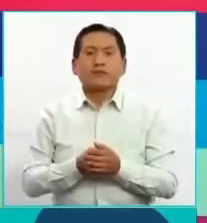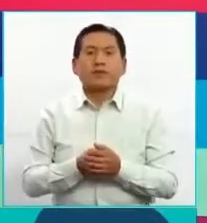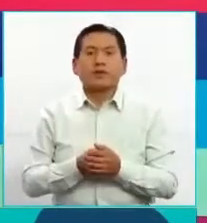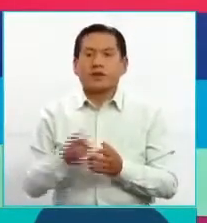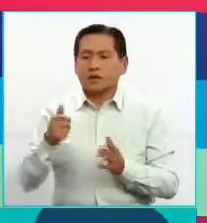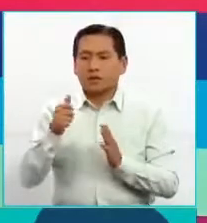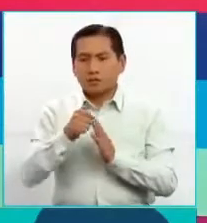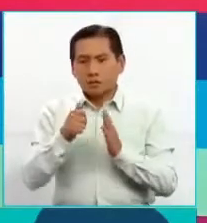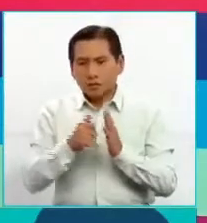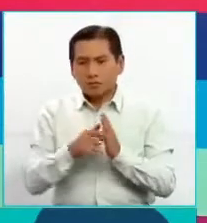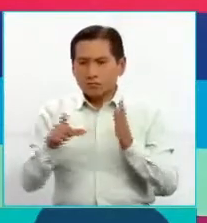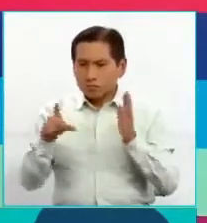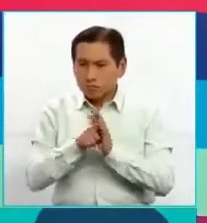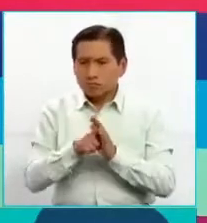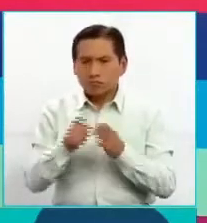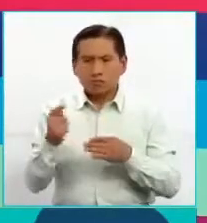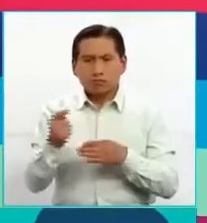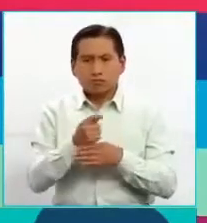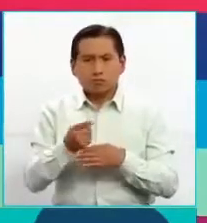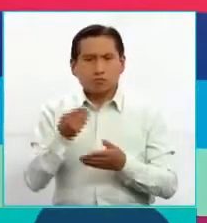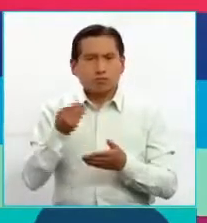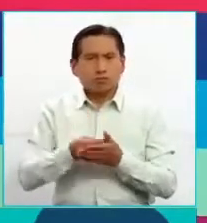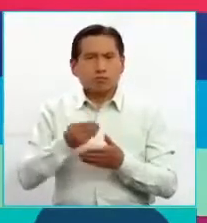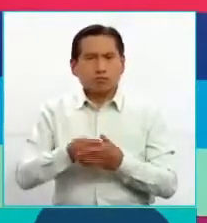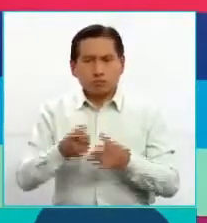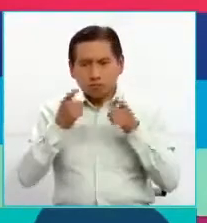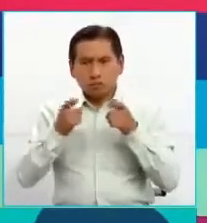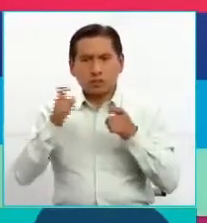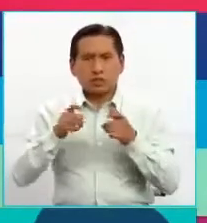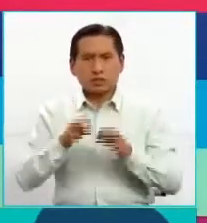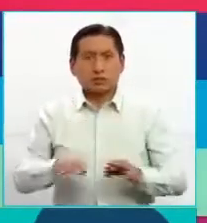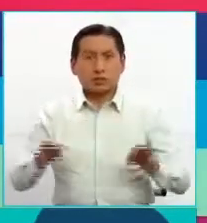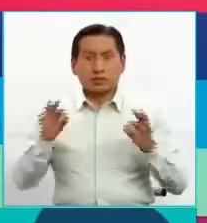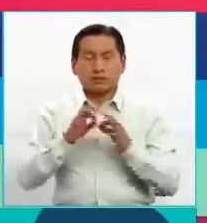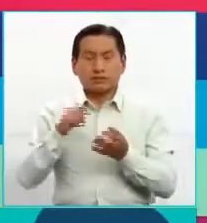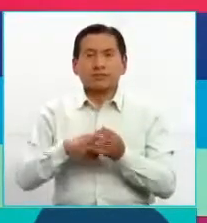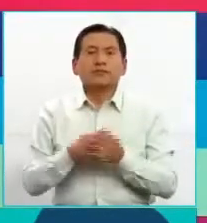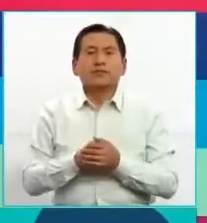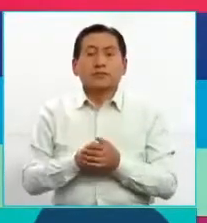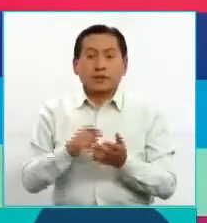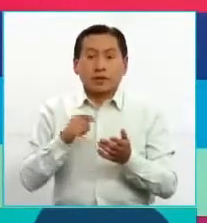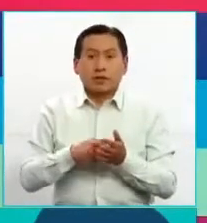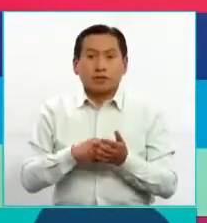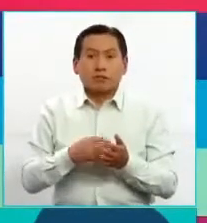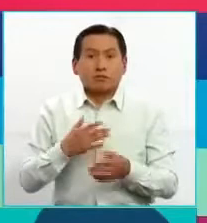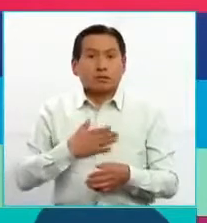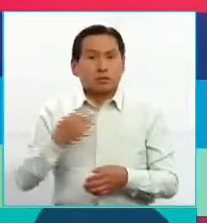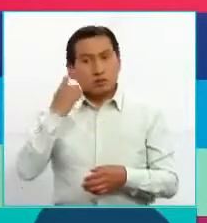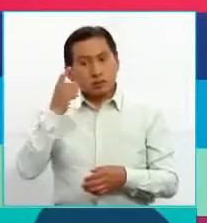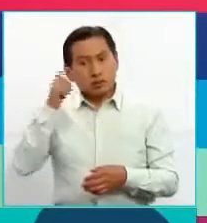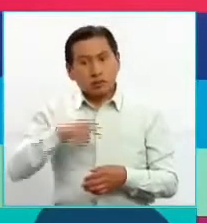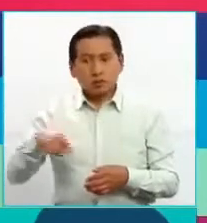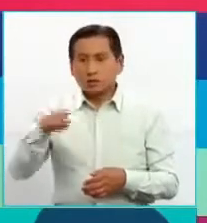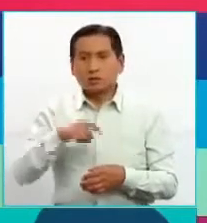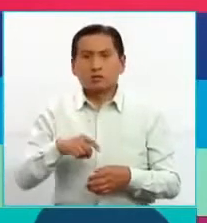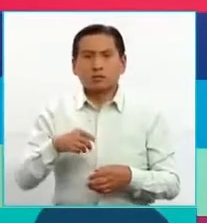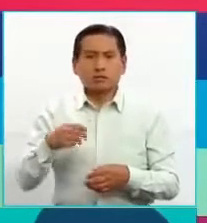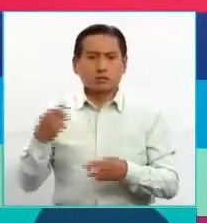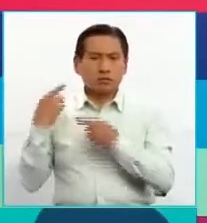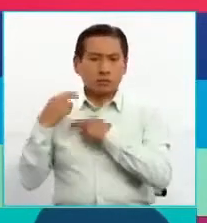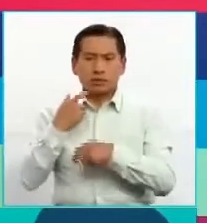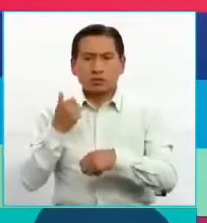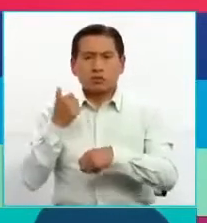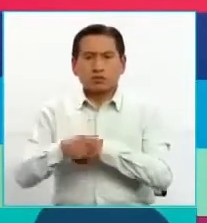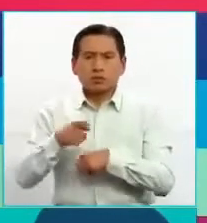Jurídico, legal, técnico, financiero. En ese entendido, nosotros que creo que tiene que haber responsabilidades.